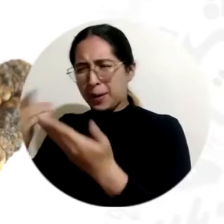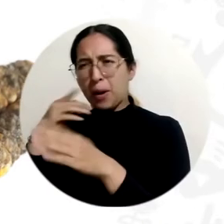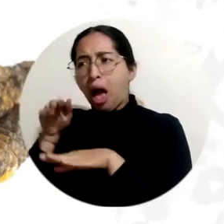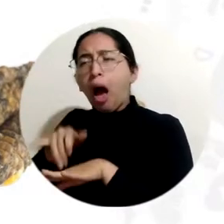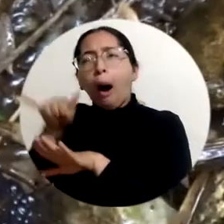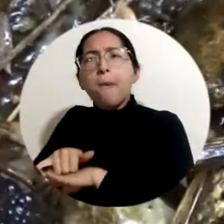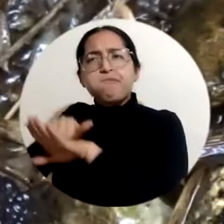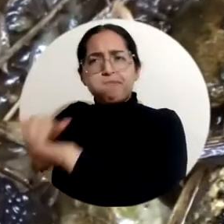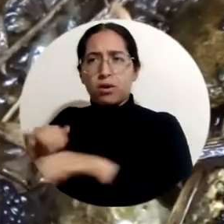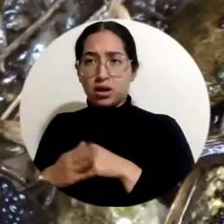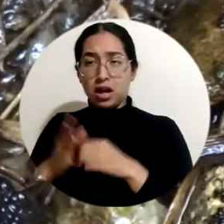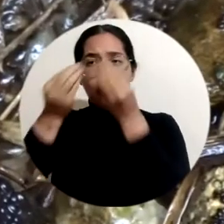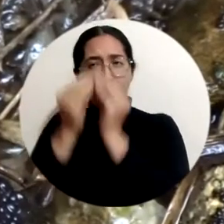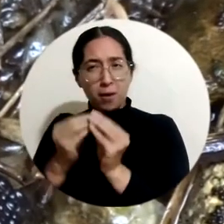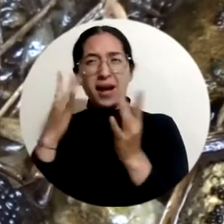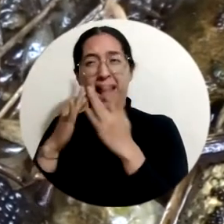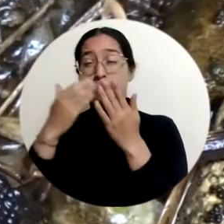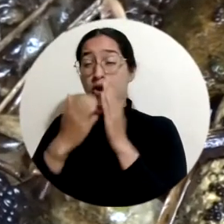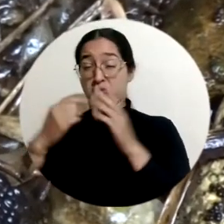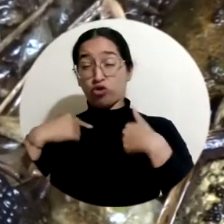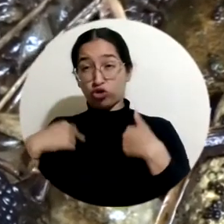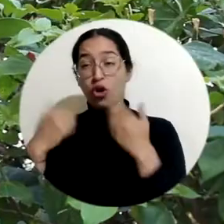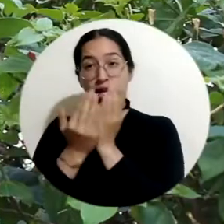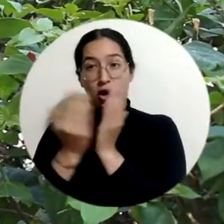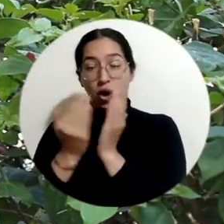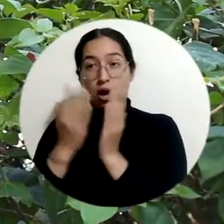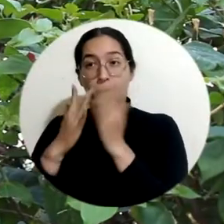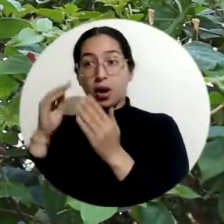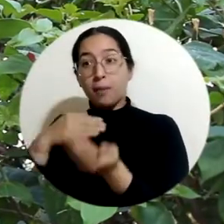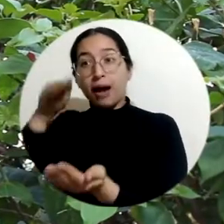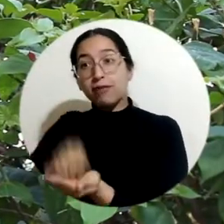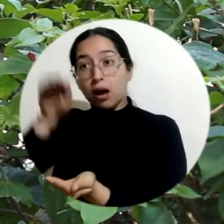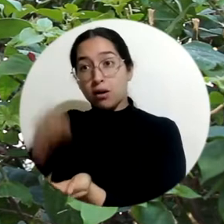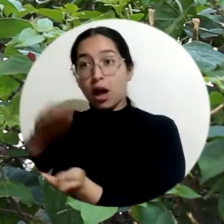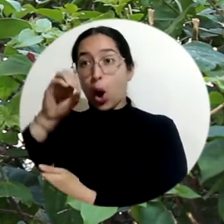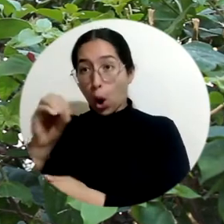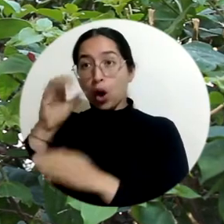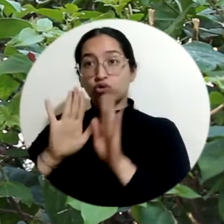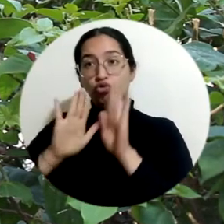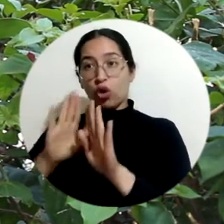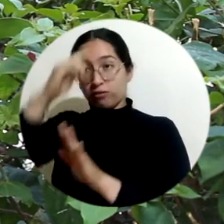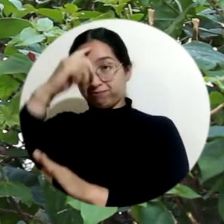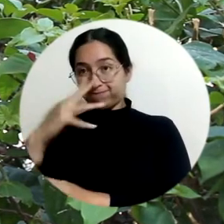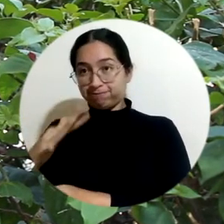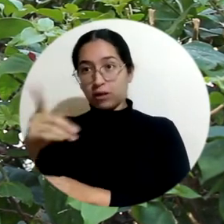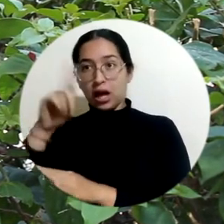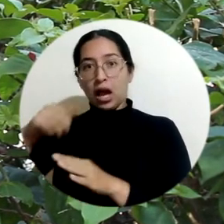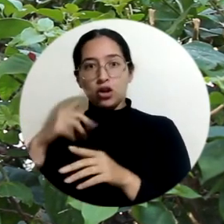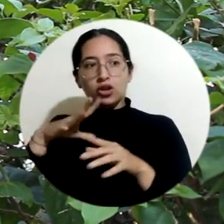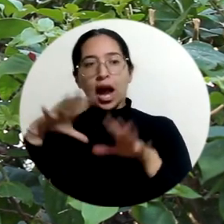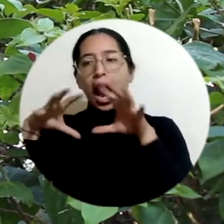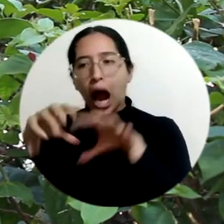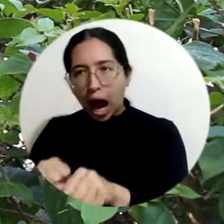monopolización del recurso. En este caso el recurso en lo que yo estudié, la rana macho, la rana arlequín de Santa